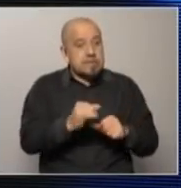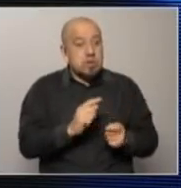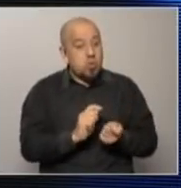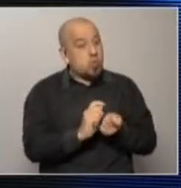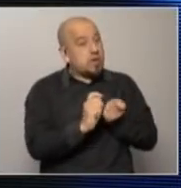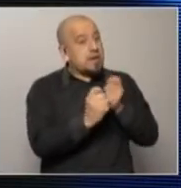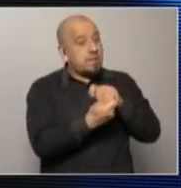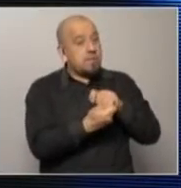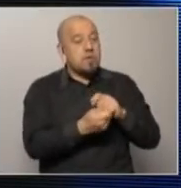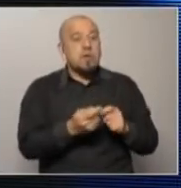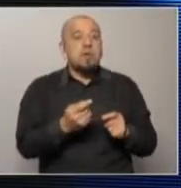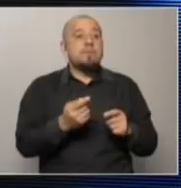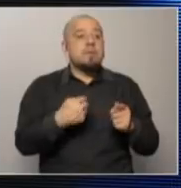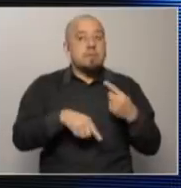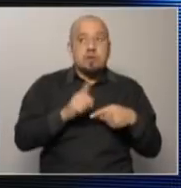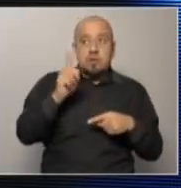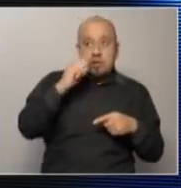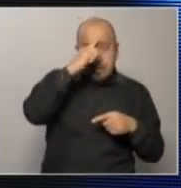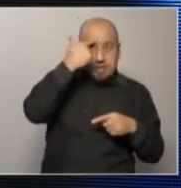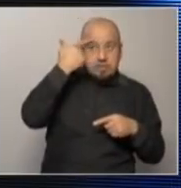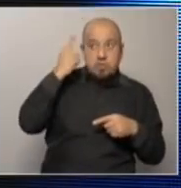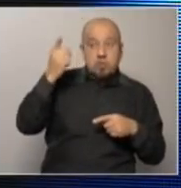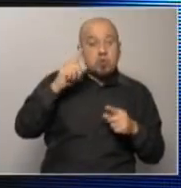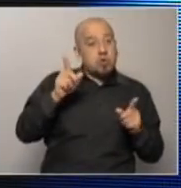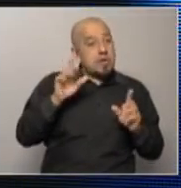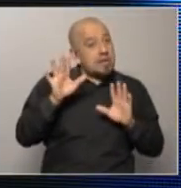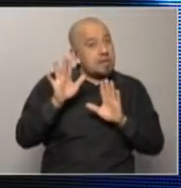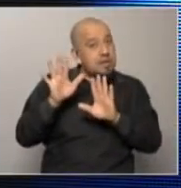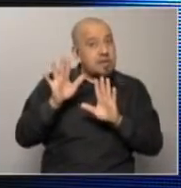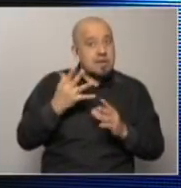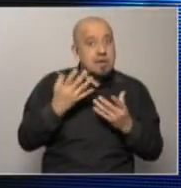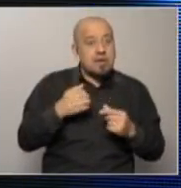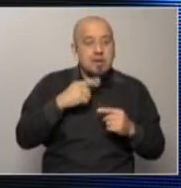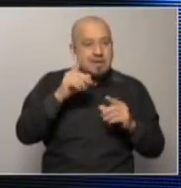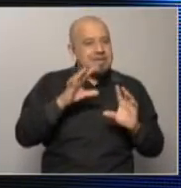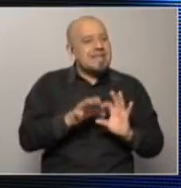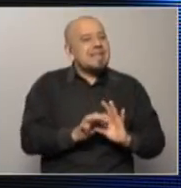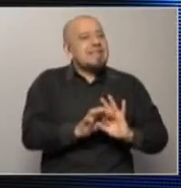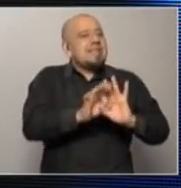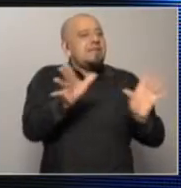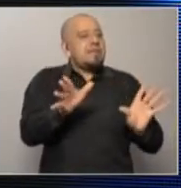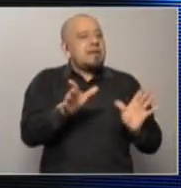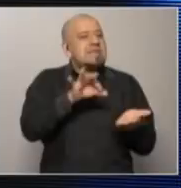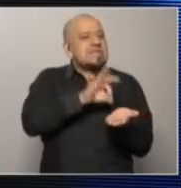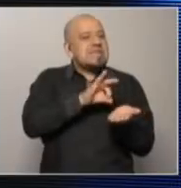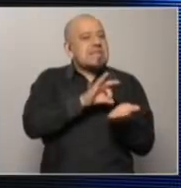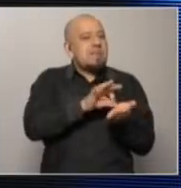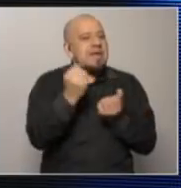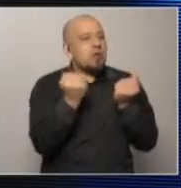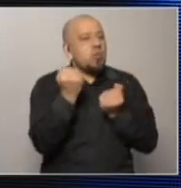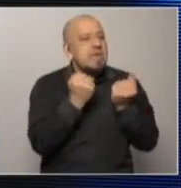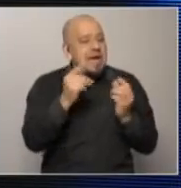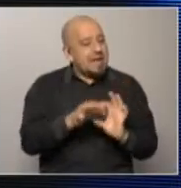Es bastante claro que las preferencias del presidente son más liberales que las de algunos socios de la coalición,